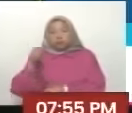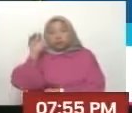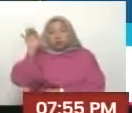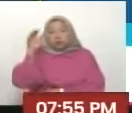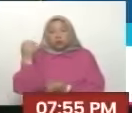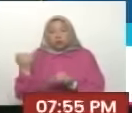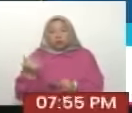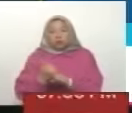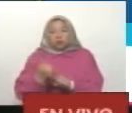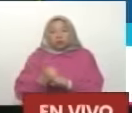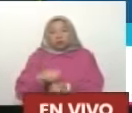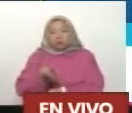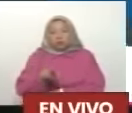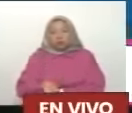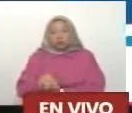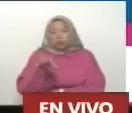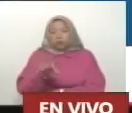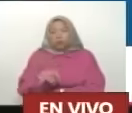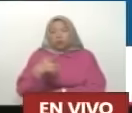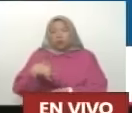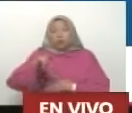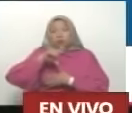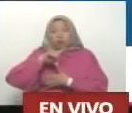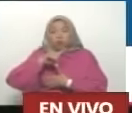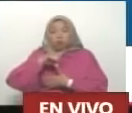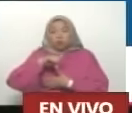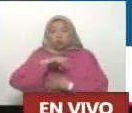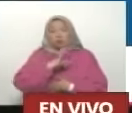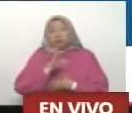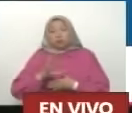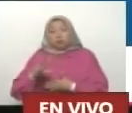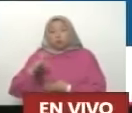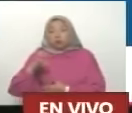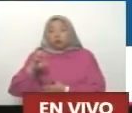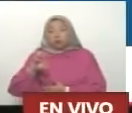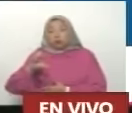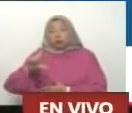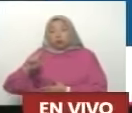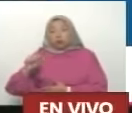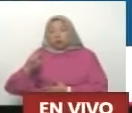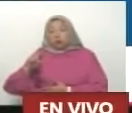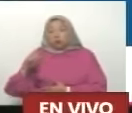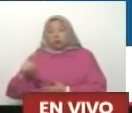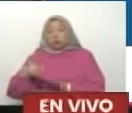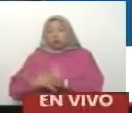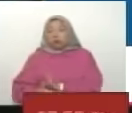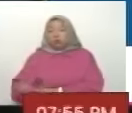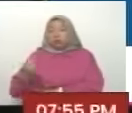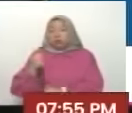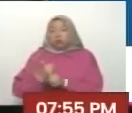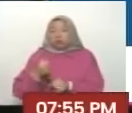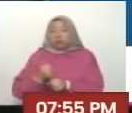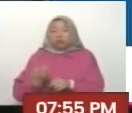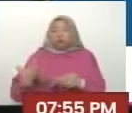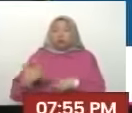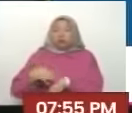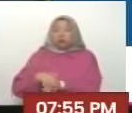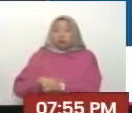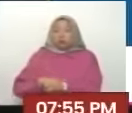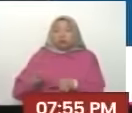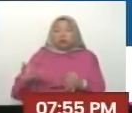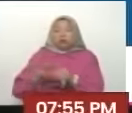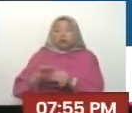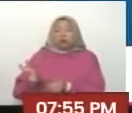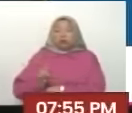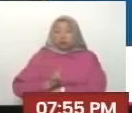Apostando a la Comunidad de Estados Latinoamericanos Y Caribeños De la CELAT Como la gran Instancia para construir Más allá De la integración La unión